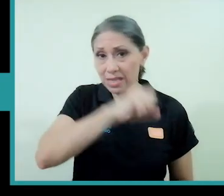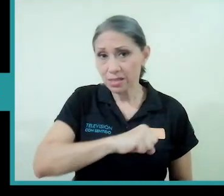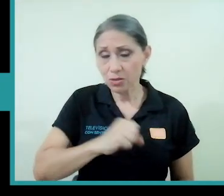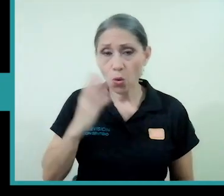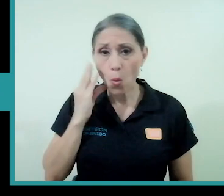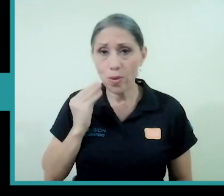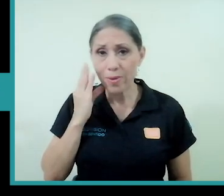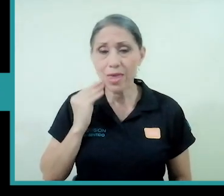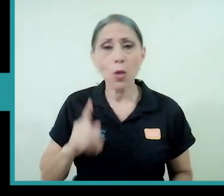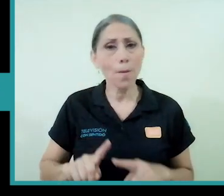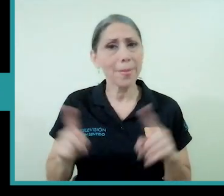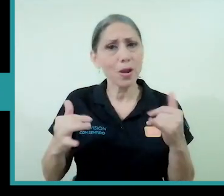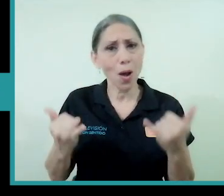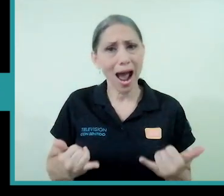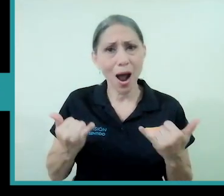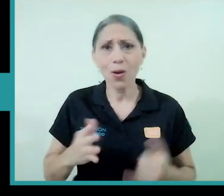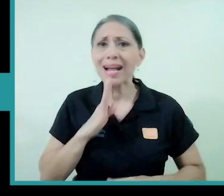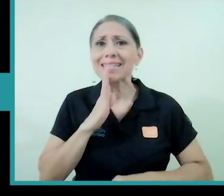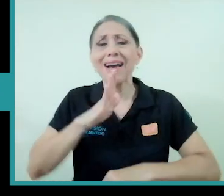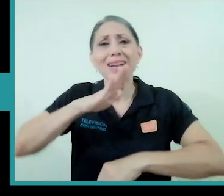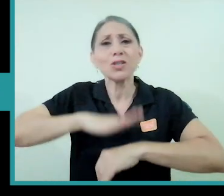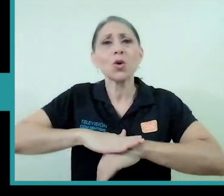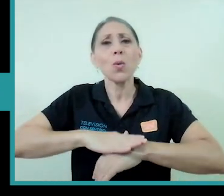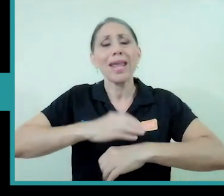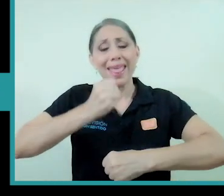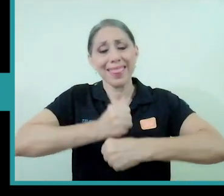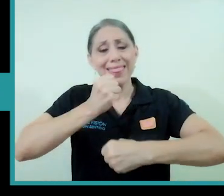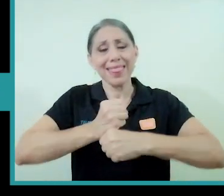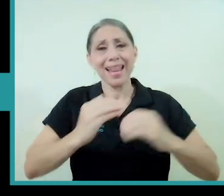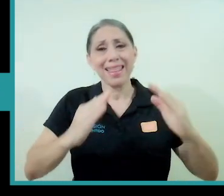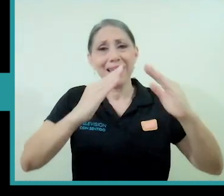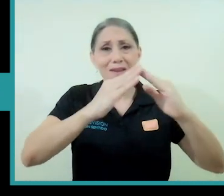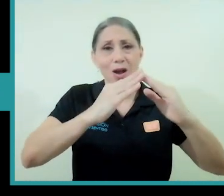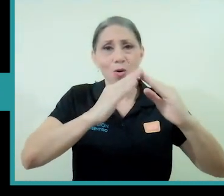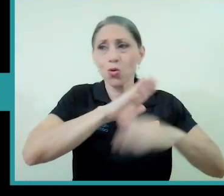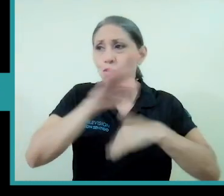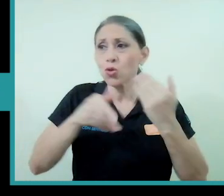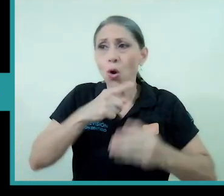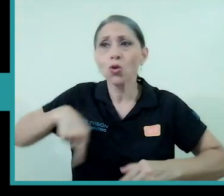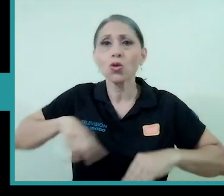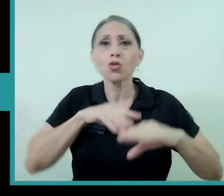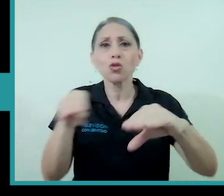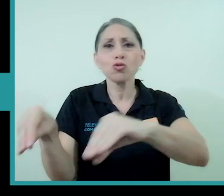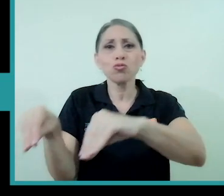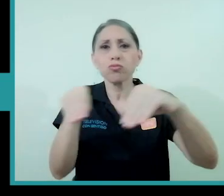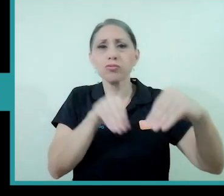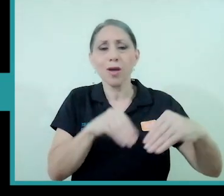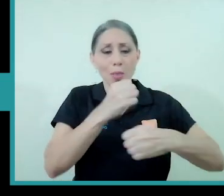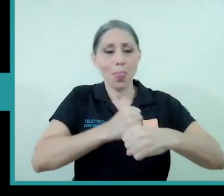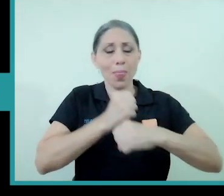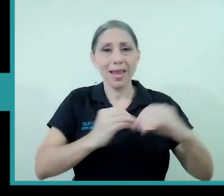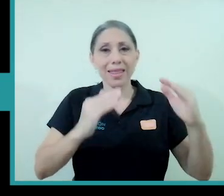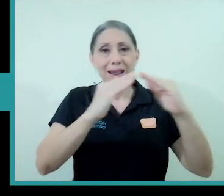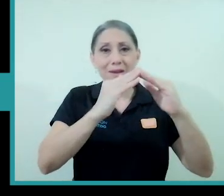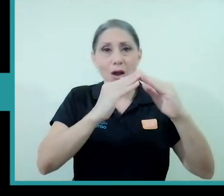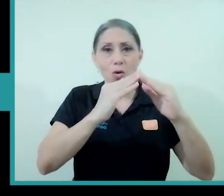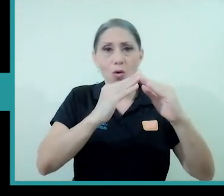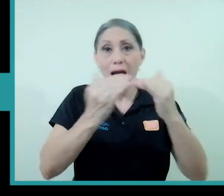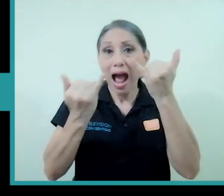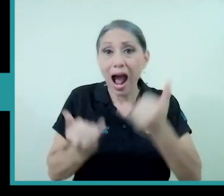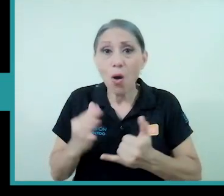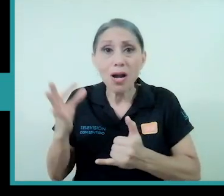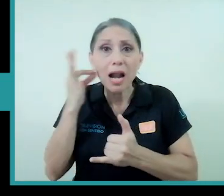vivido pero ahora que se habla del teletrabajo y que todos nos pasamos el teletrabajo el rol de la mujer que ahora se